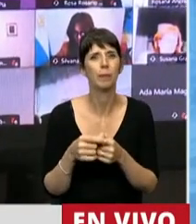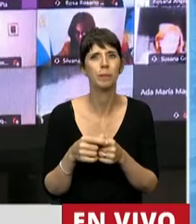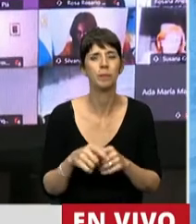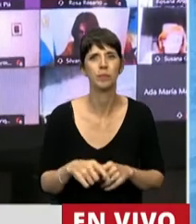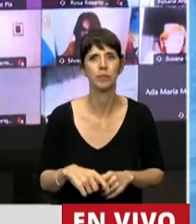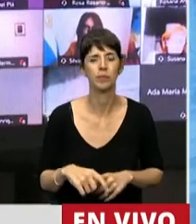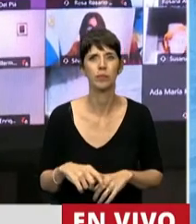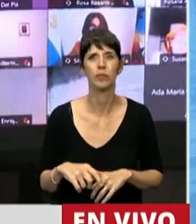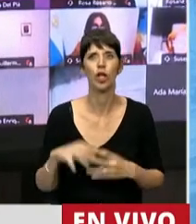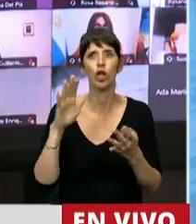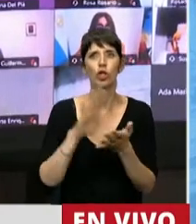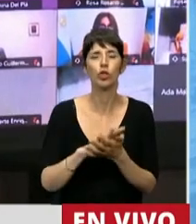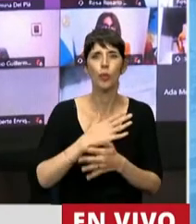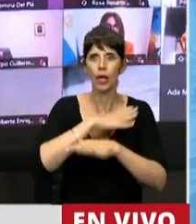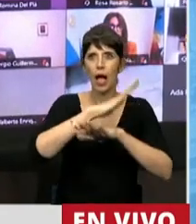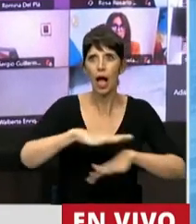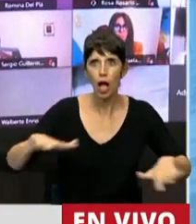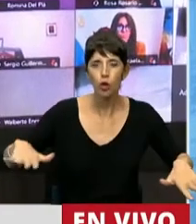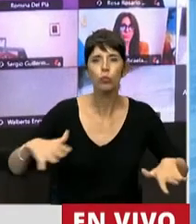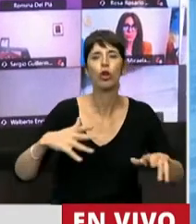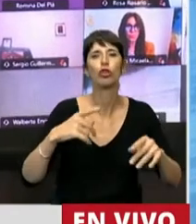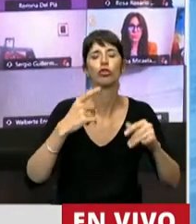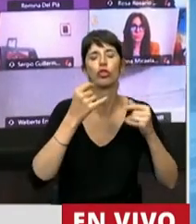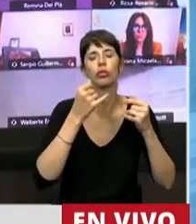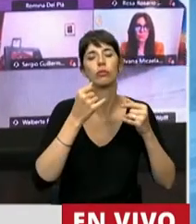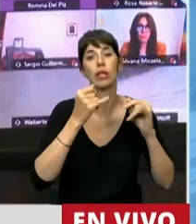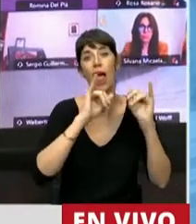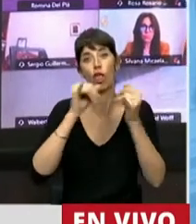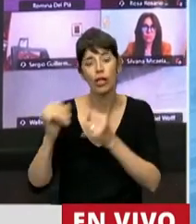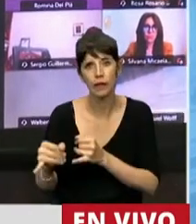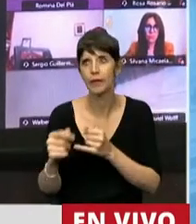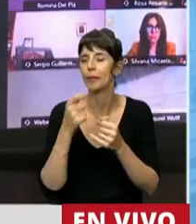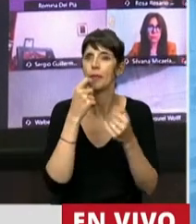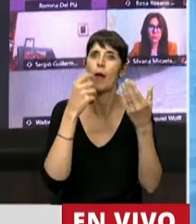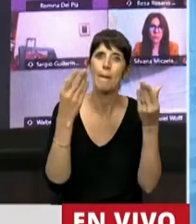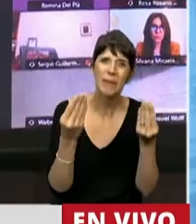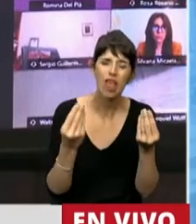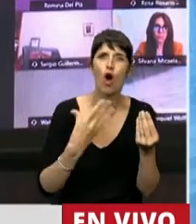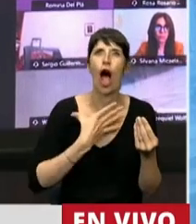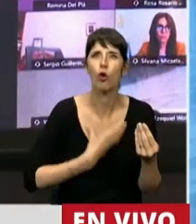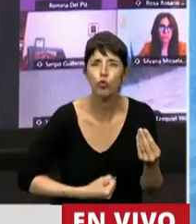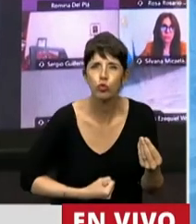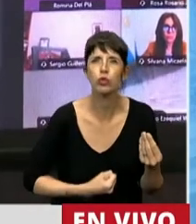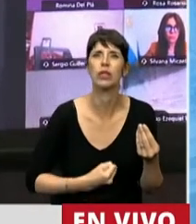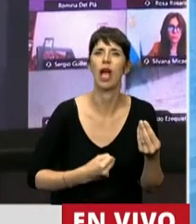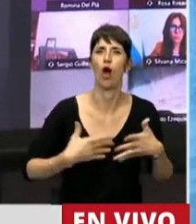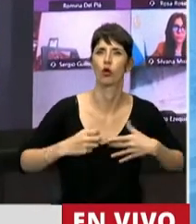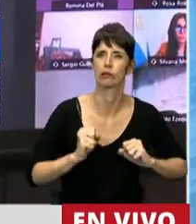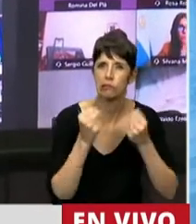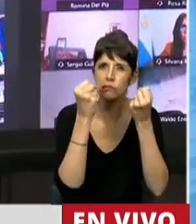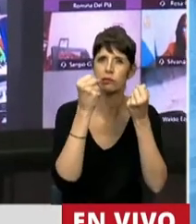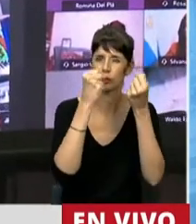a los alumnos y adolescentes que tienen que ver con miedos, que tienen que ver con angustias, que tienen que ver con estrés.